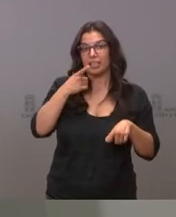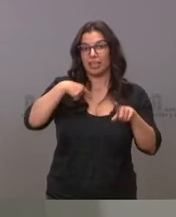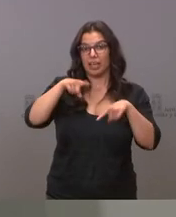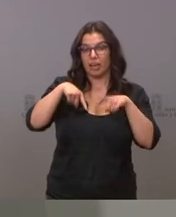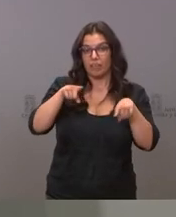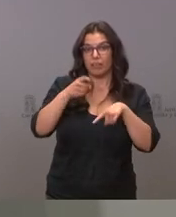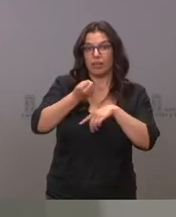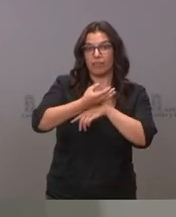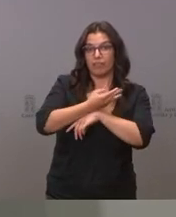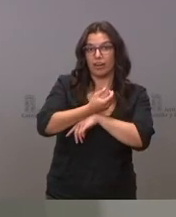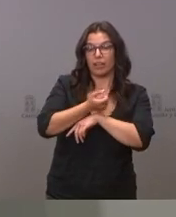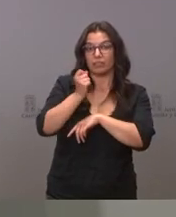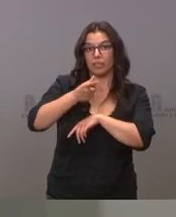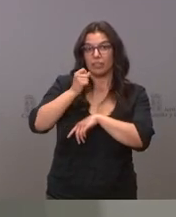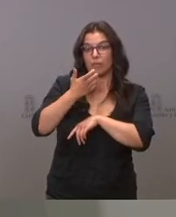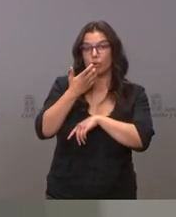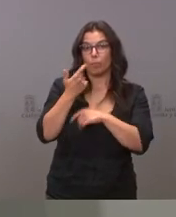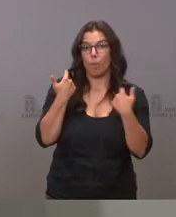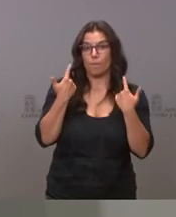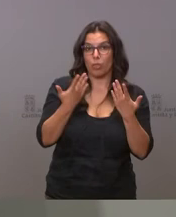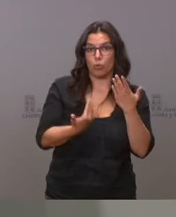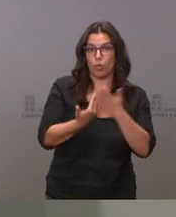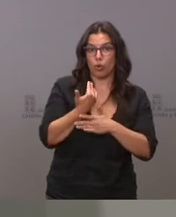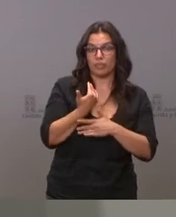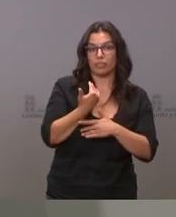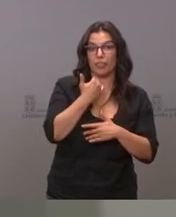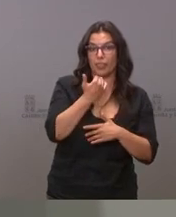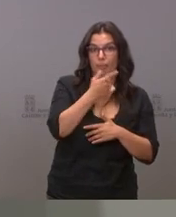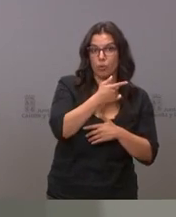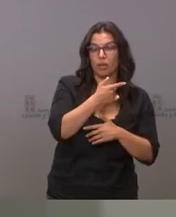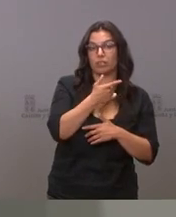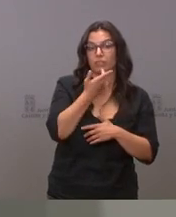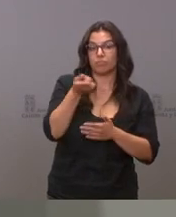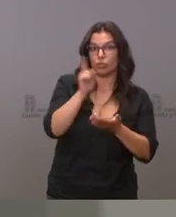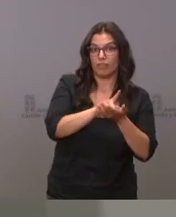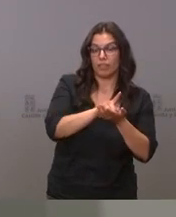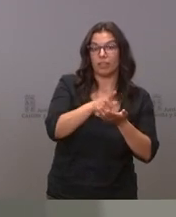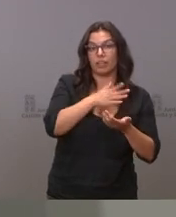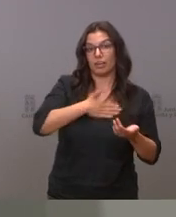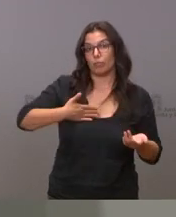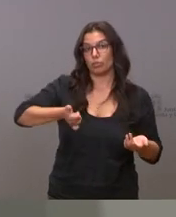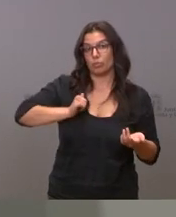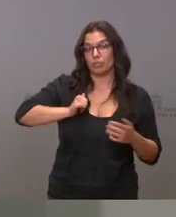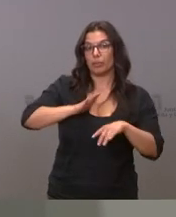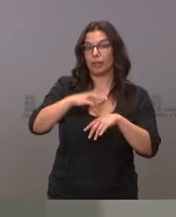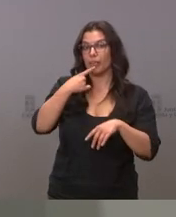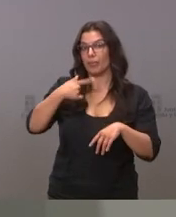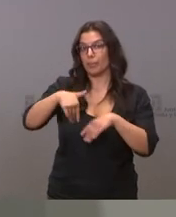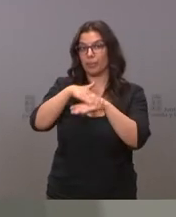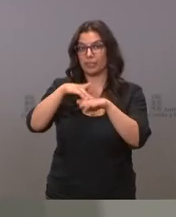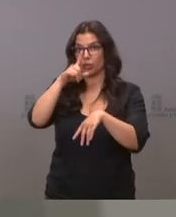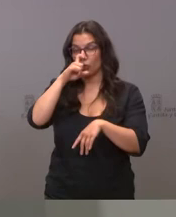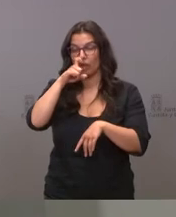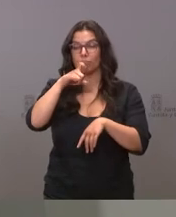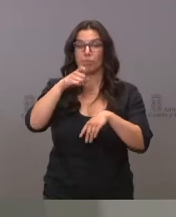perdidos como por ejemplo el tren de madrugadores de Zamora nosotros queremos aprovechar para recordar al ministerio tanto al ministerio